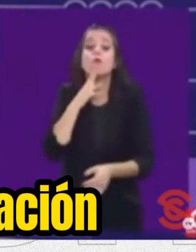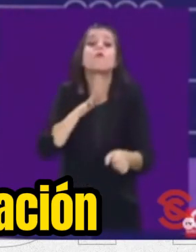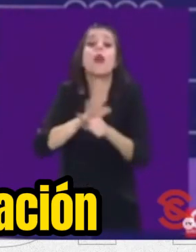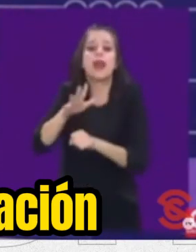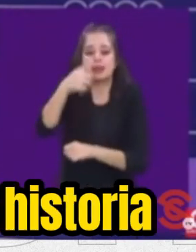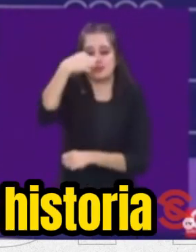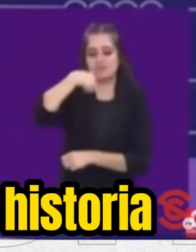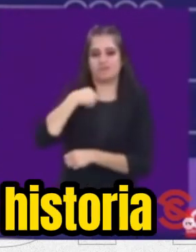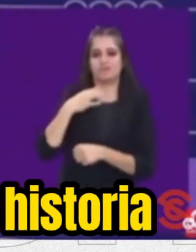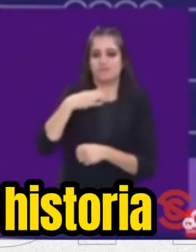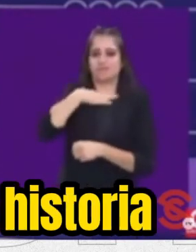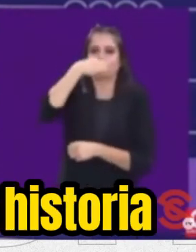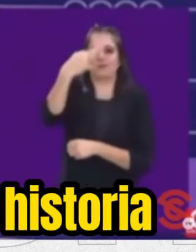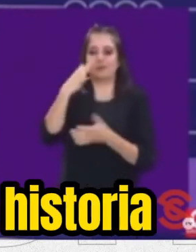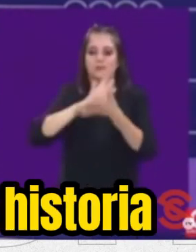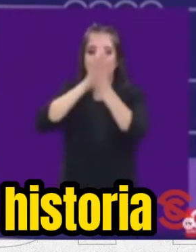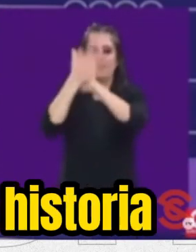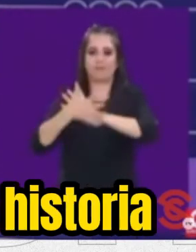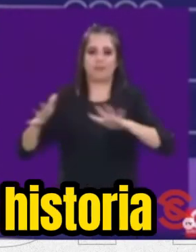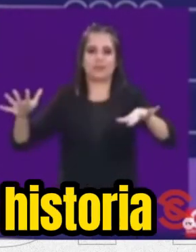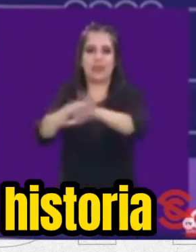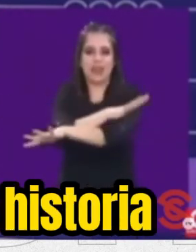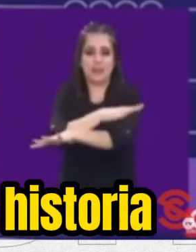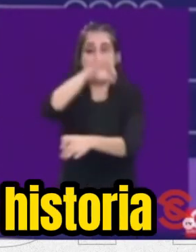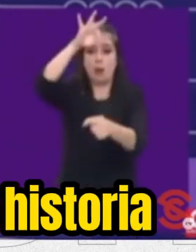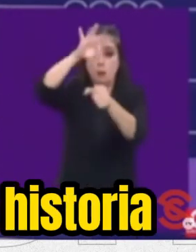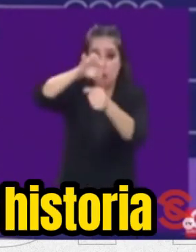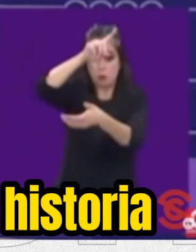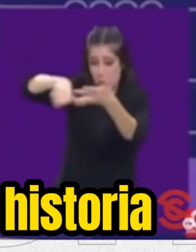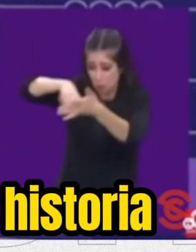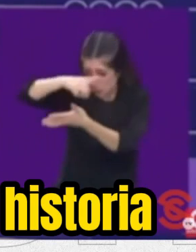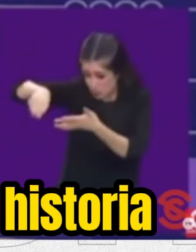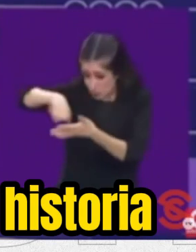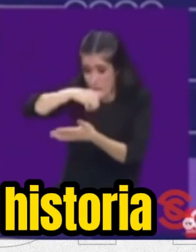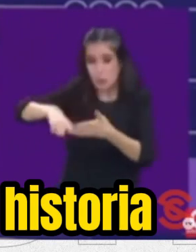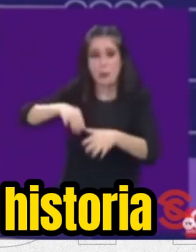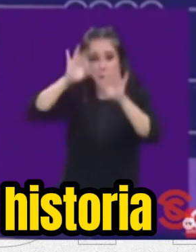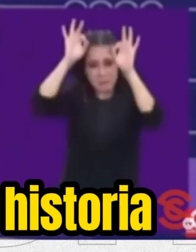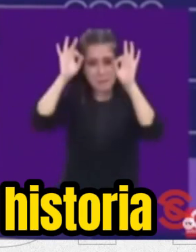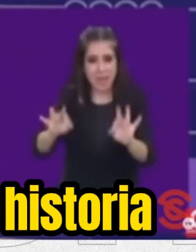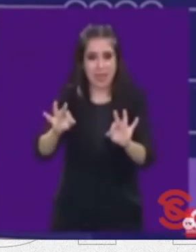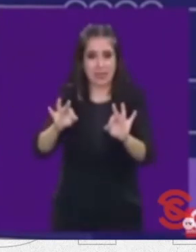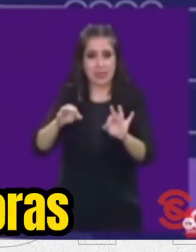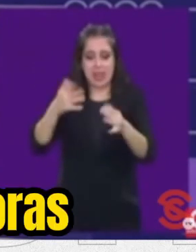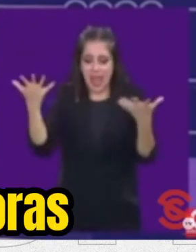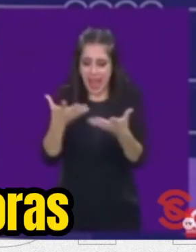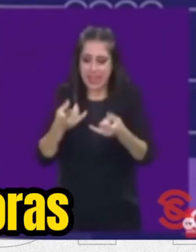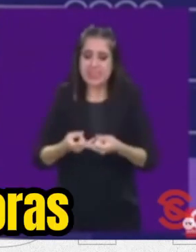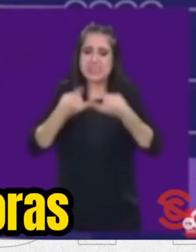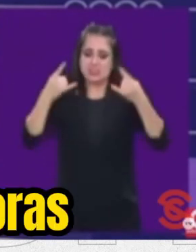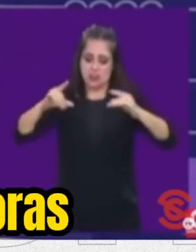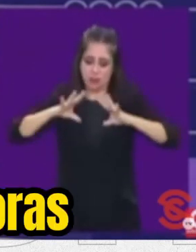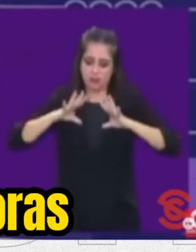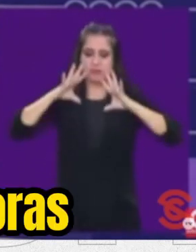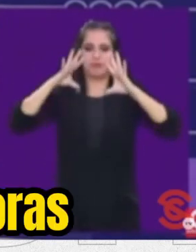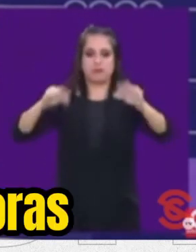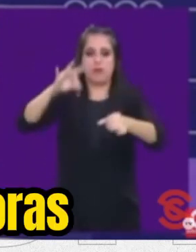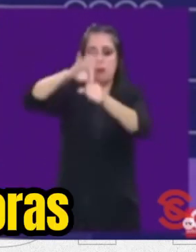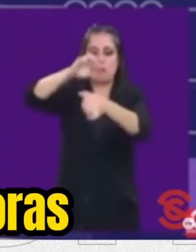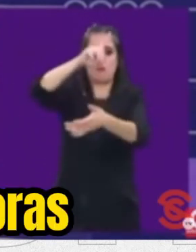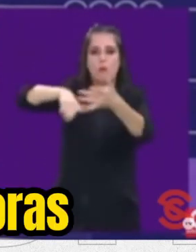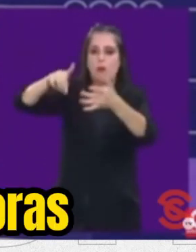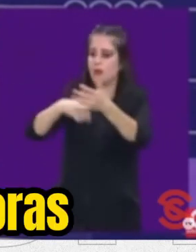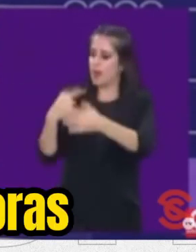transformación. Así que voto parejo este 2 de junio. Haz historia. Y vota por dos